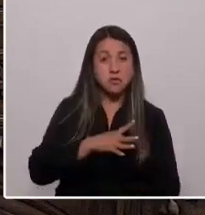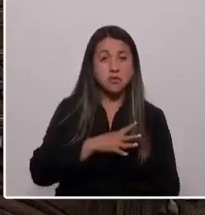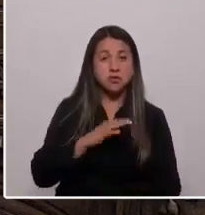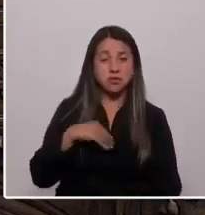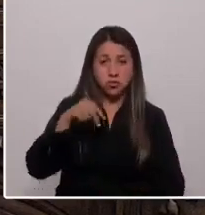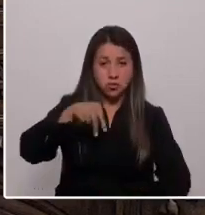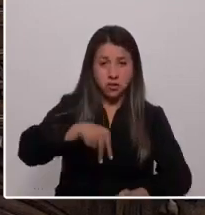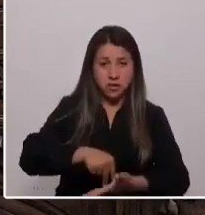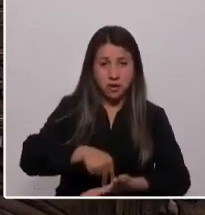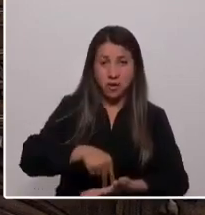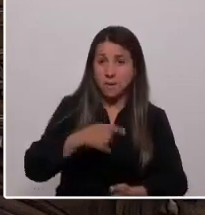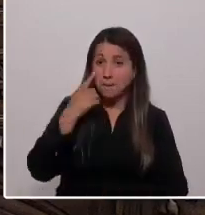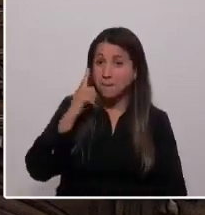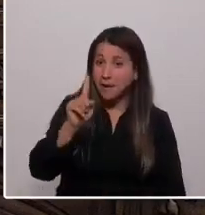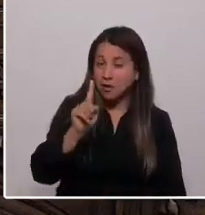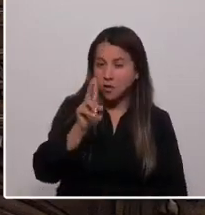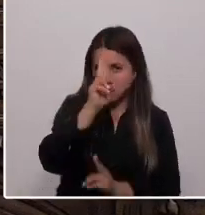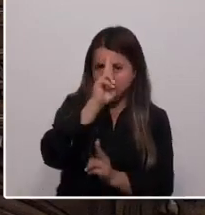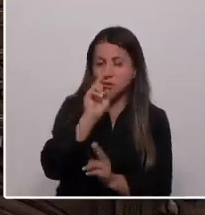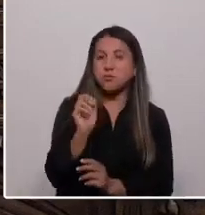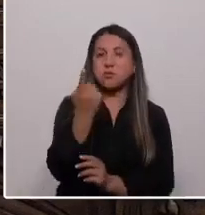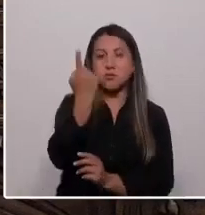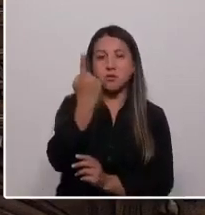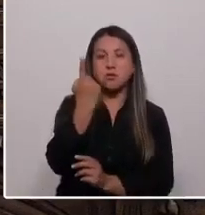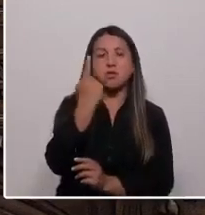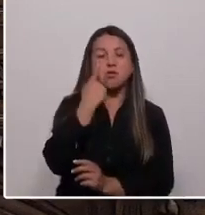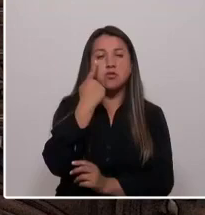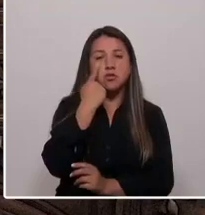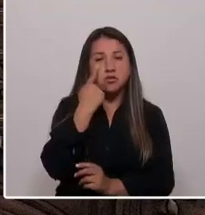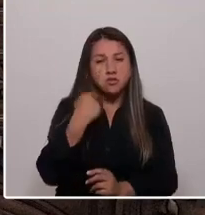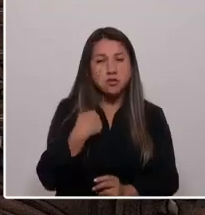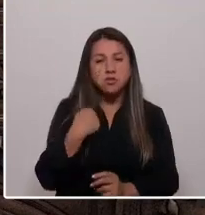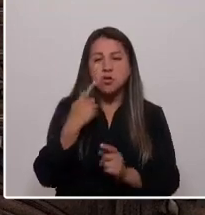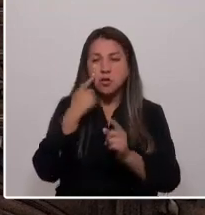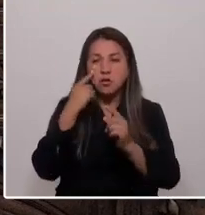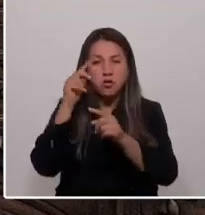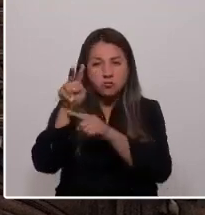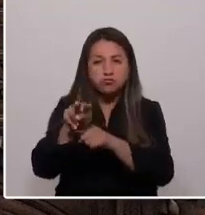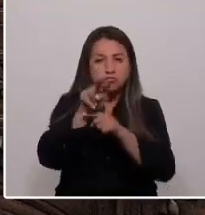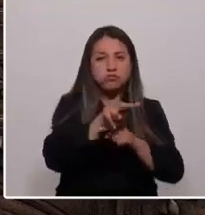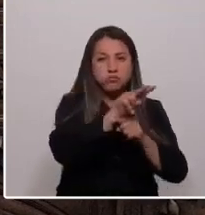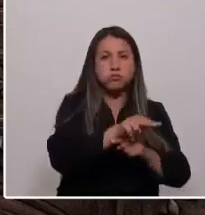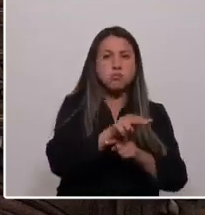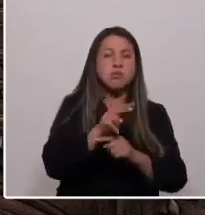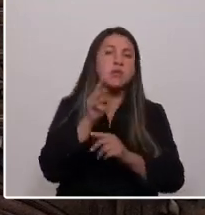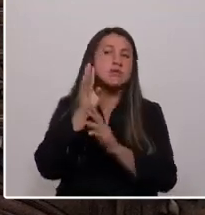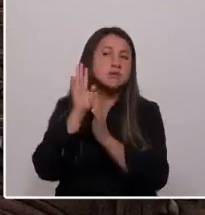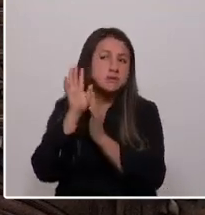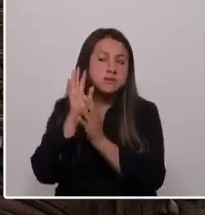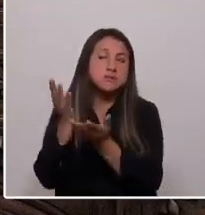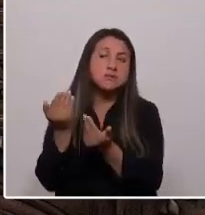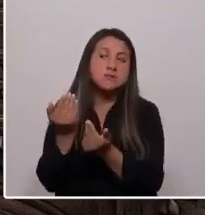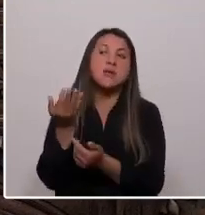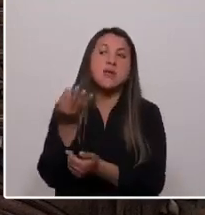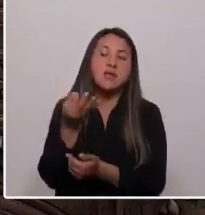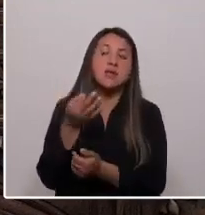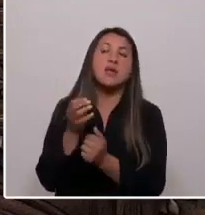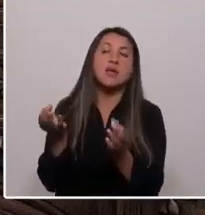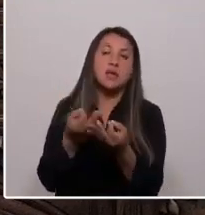respeto, conociendo nuestras verdades, escuchándonos unos a otros, jamás